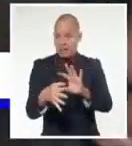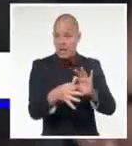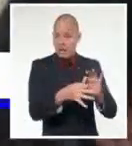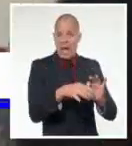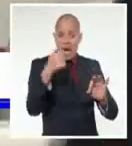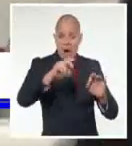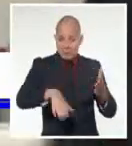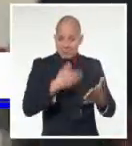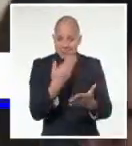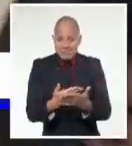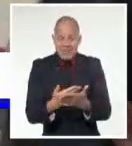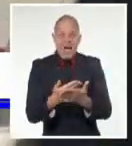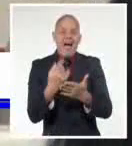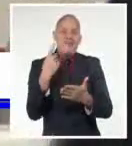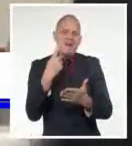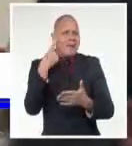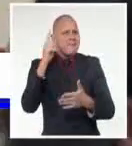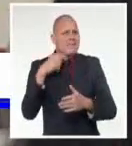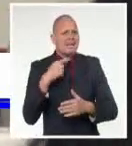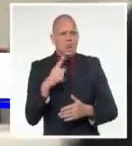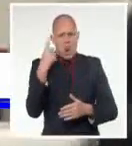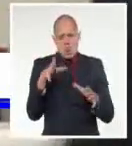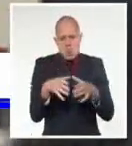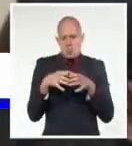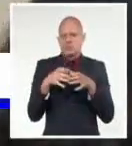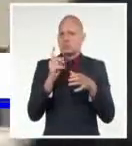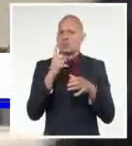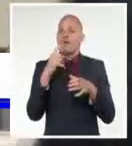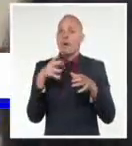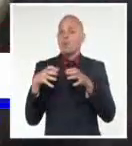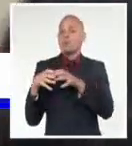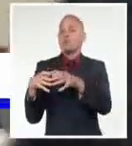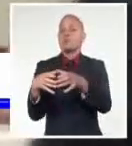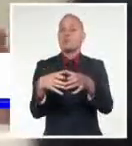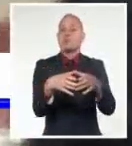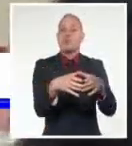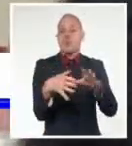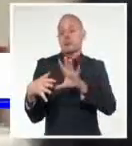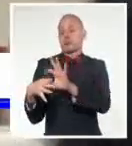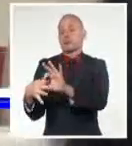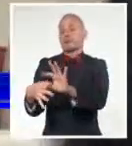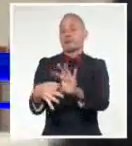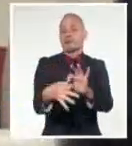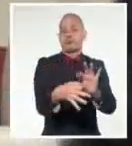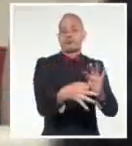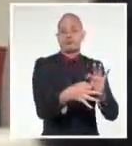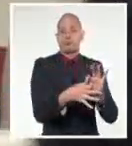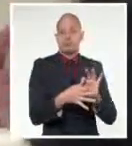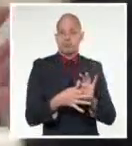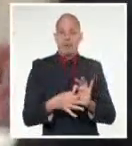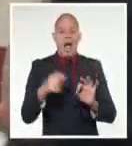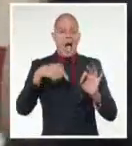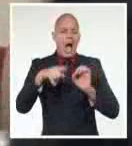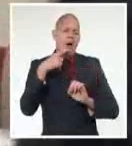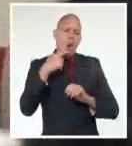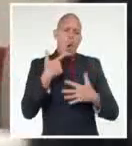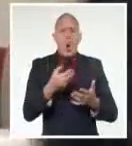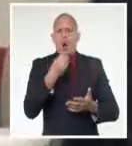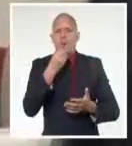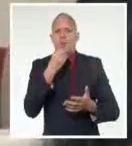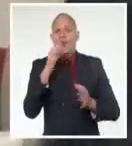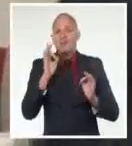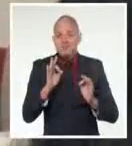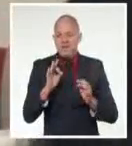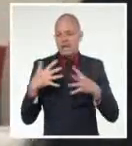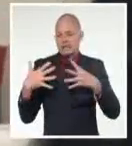integración. No depende de una persona o de un ministro o de un ministerio. Depende de que seamos capaces de integrarnos desde los diferentes